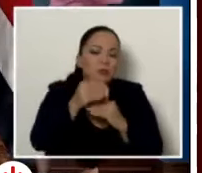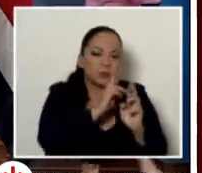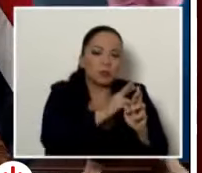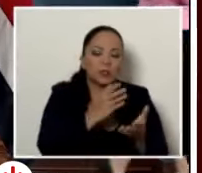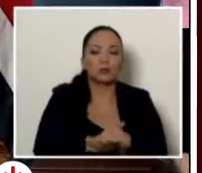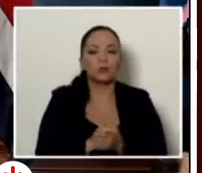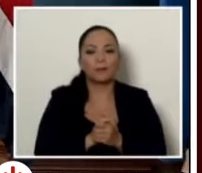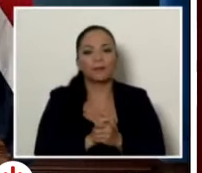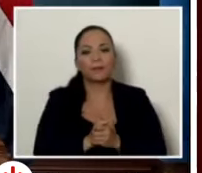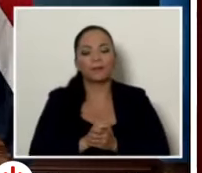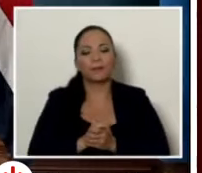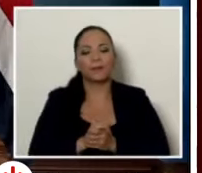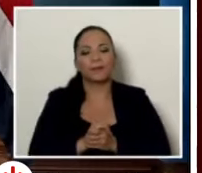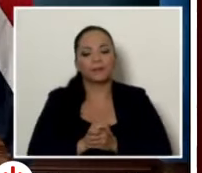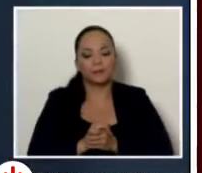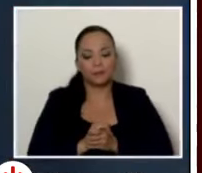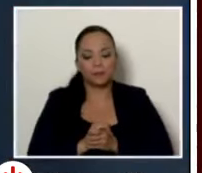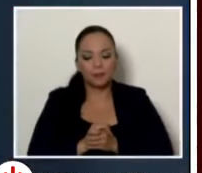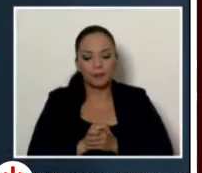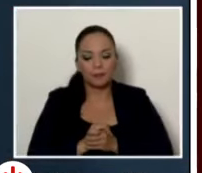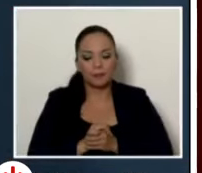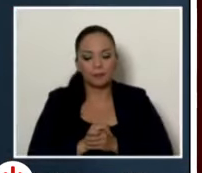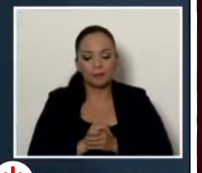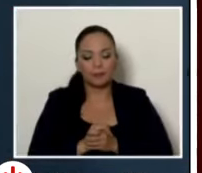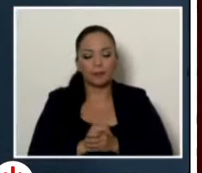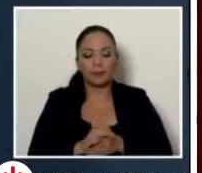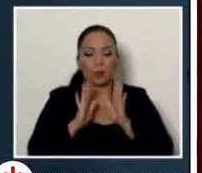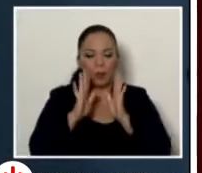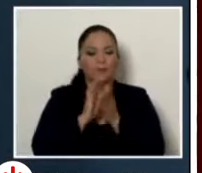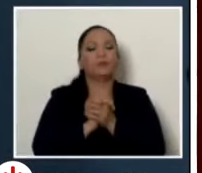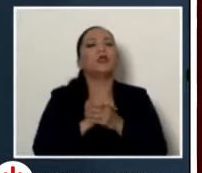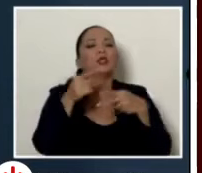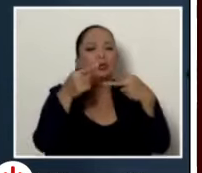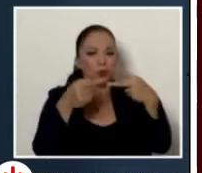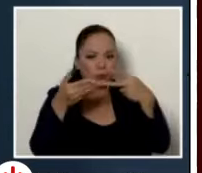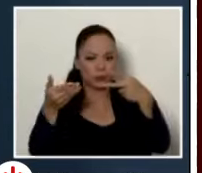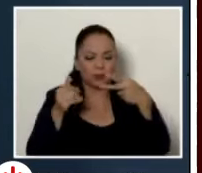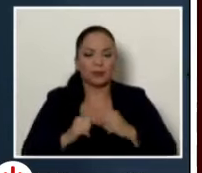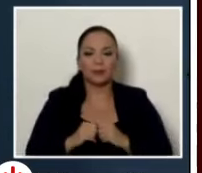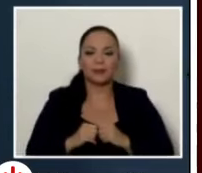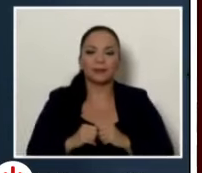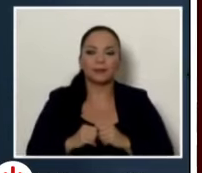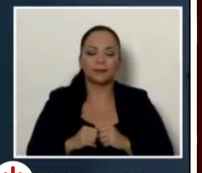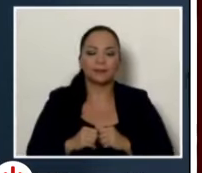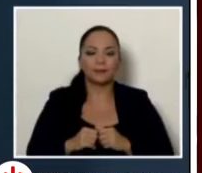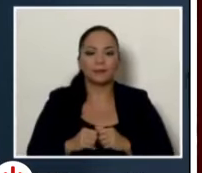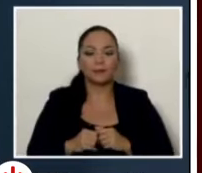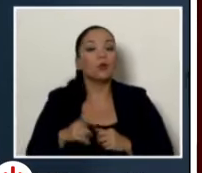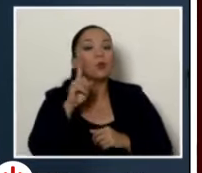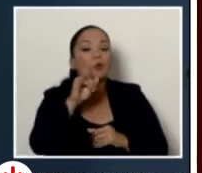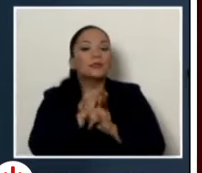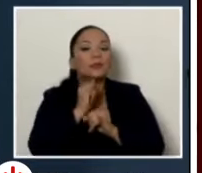a extra sí ahí tal vez hay que hacer dos acotaciones para que una institución pública